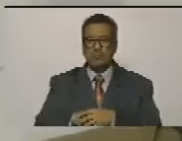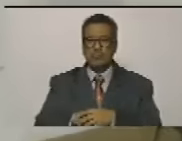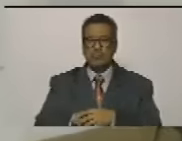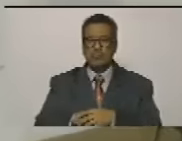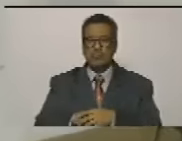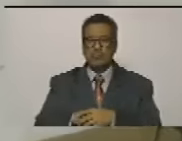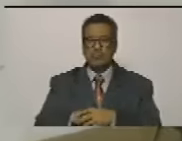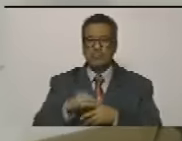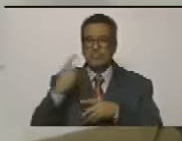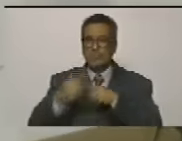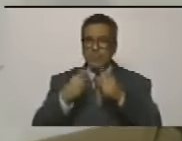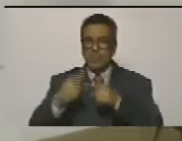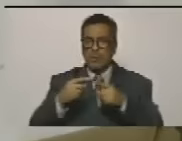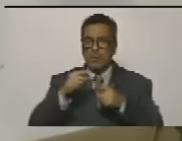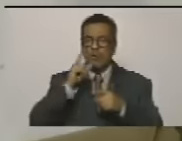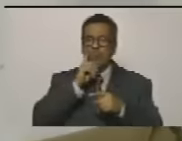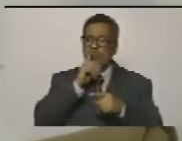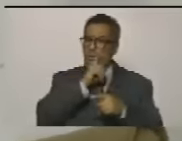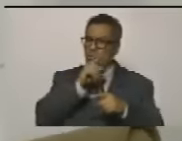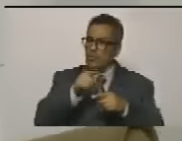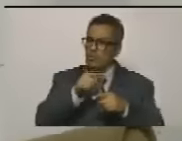no solo para los apellidos